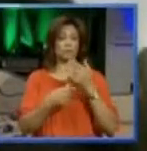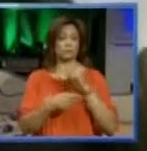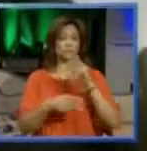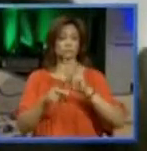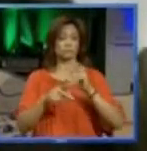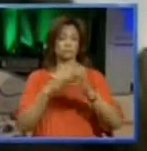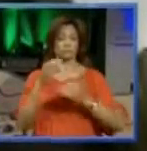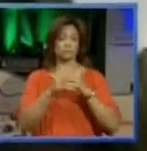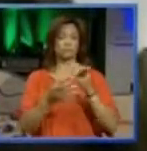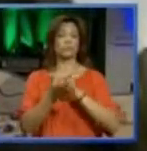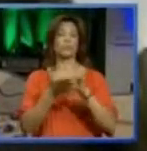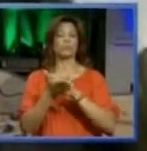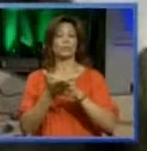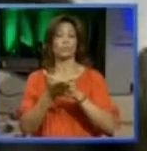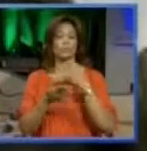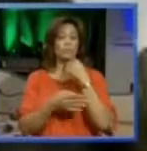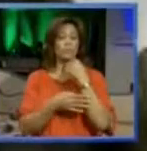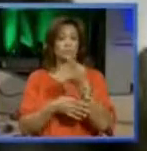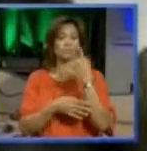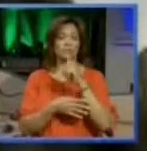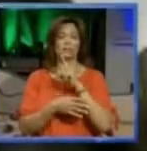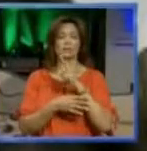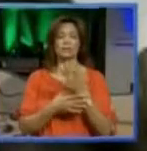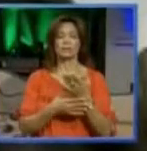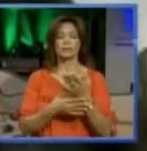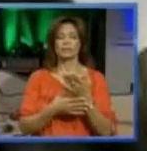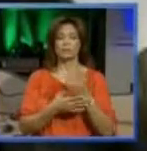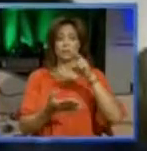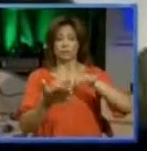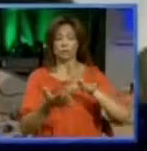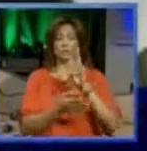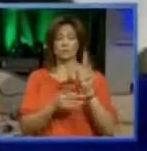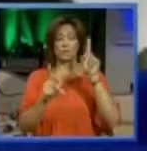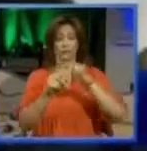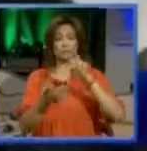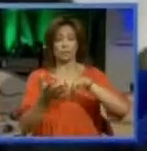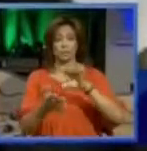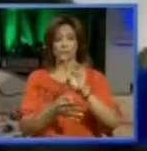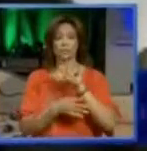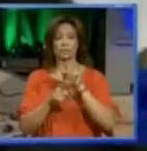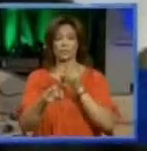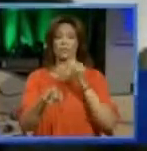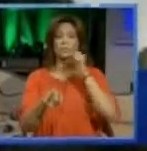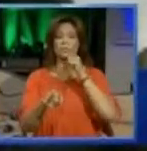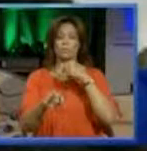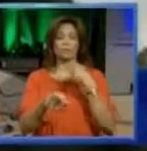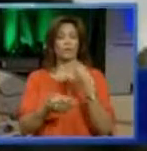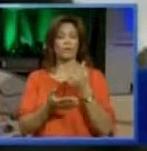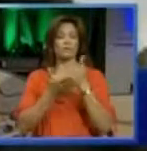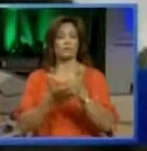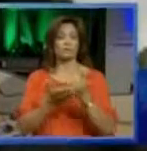agente federal de Nueva York, dice que desde el 2006 hasta el 2008, ella proveyó y